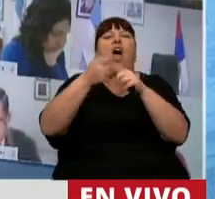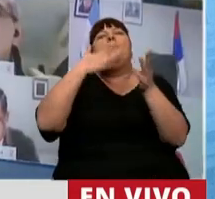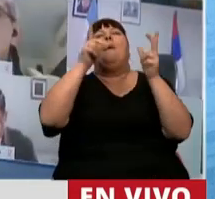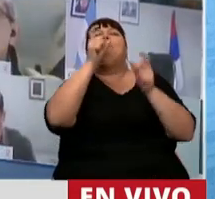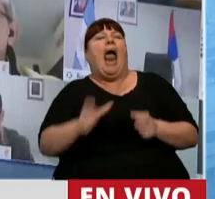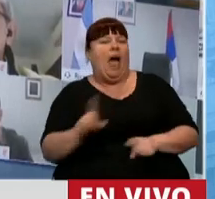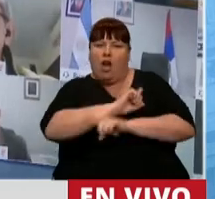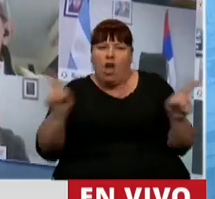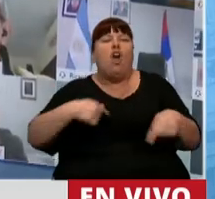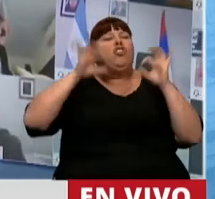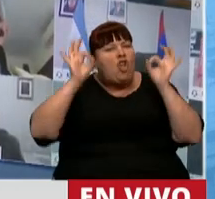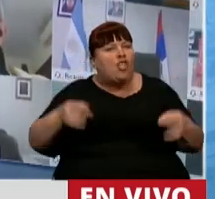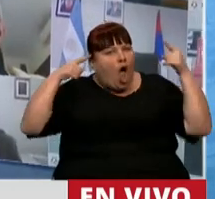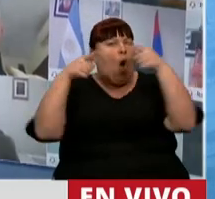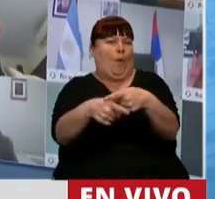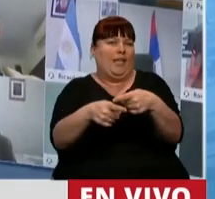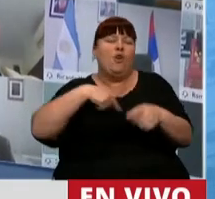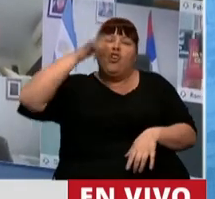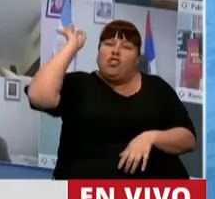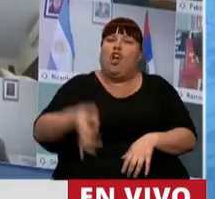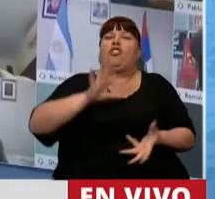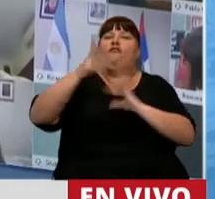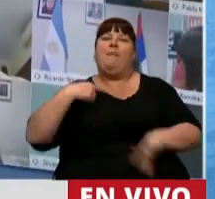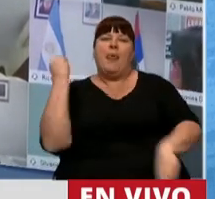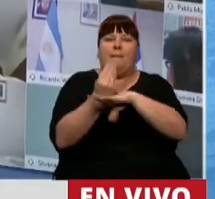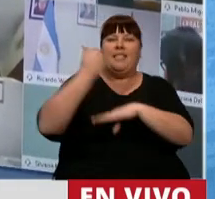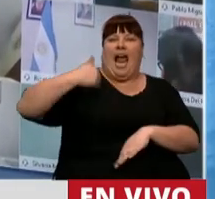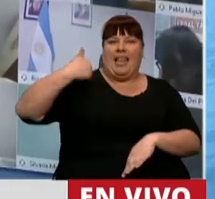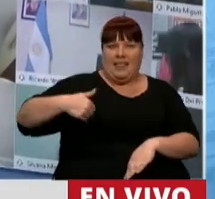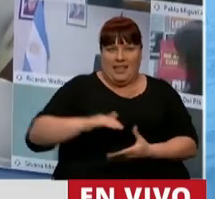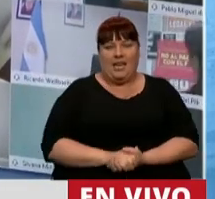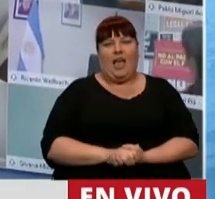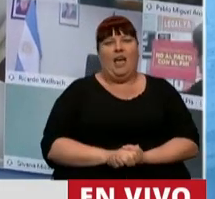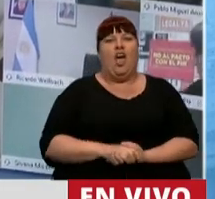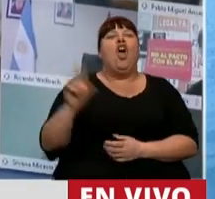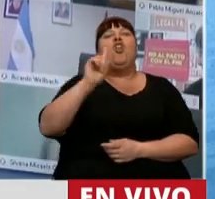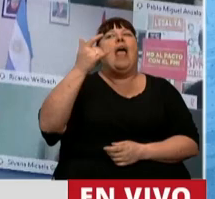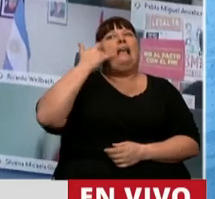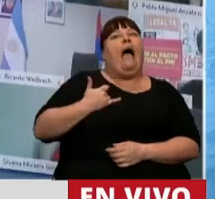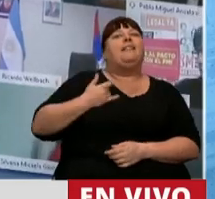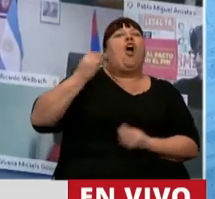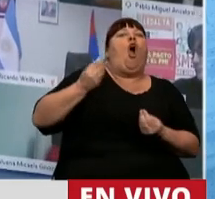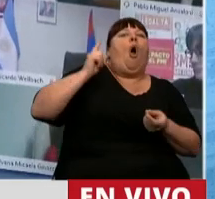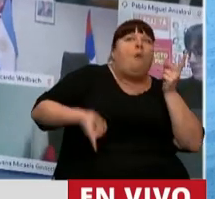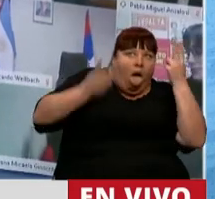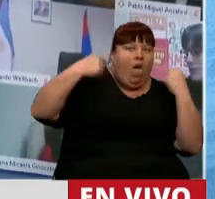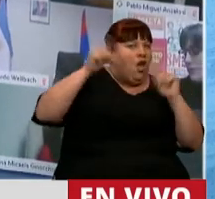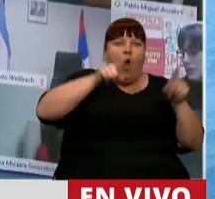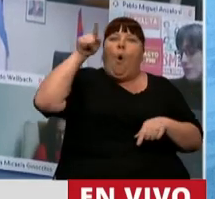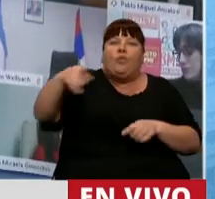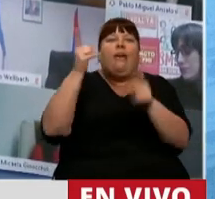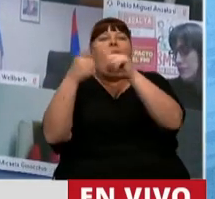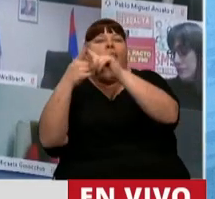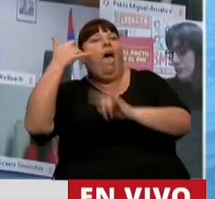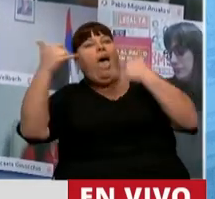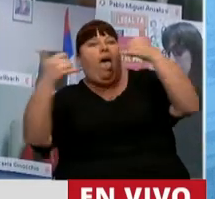diccionario. Sabemos a dónde queremos ir y sabemos cómo representar a la Argentina. No recibimos un telefonazo, son ustedes los que